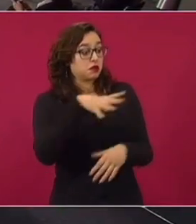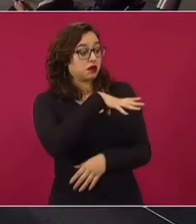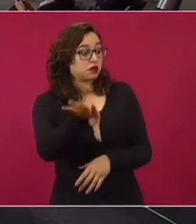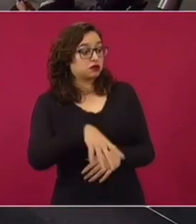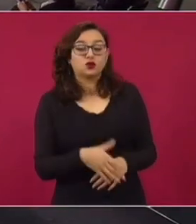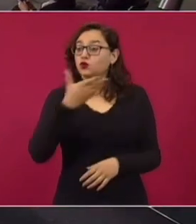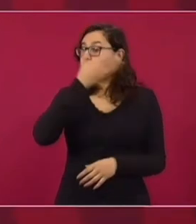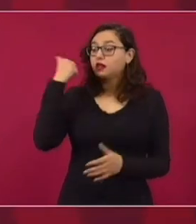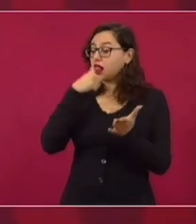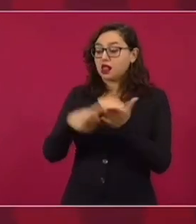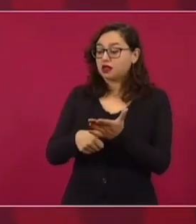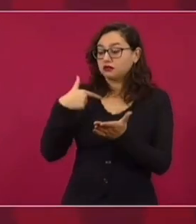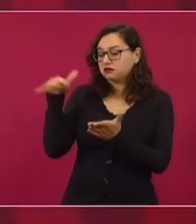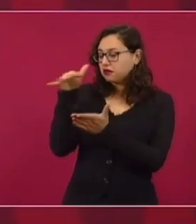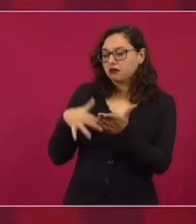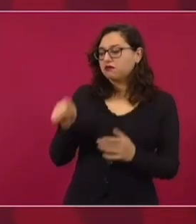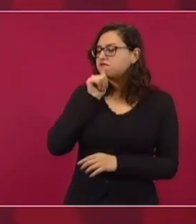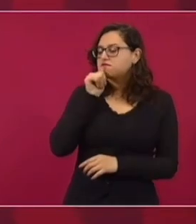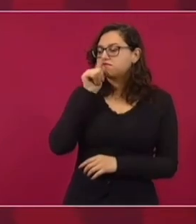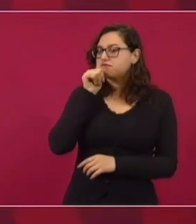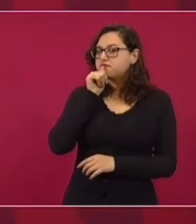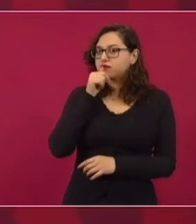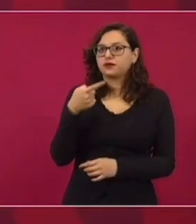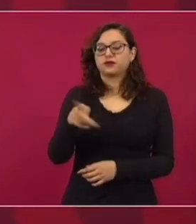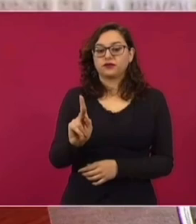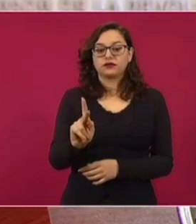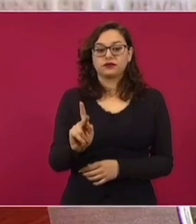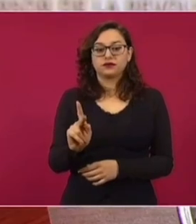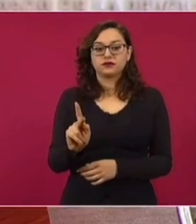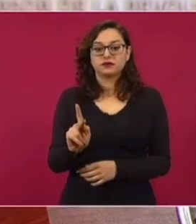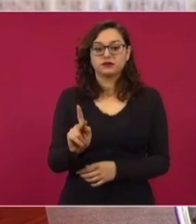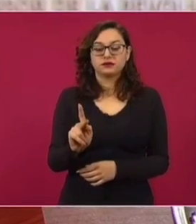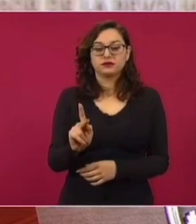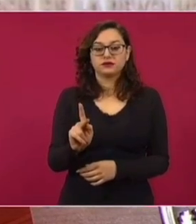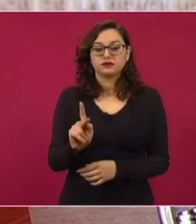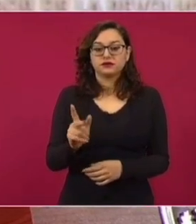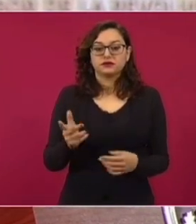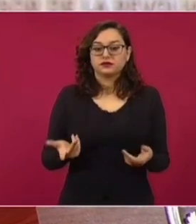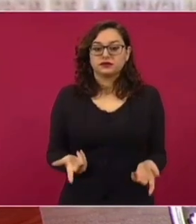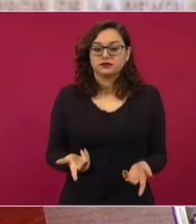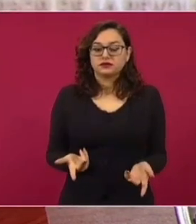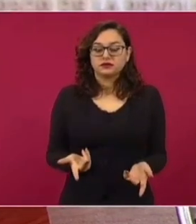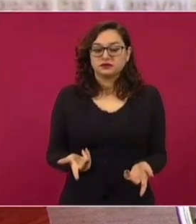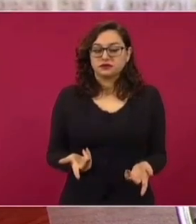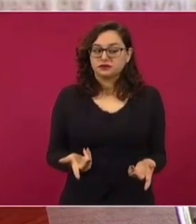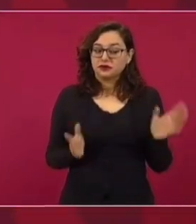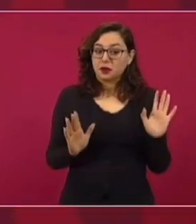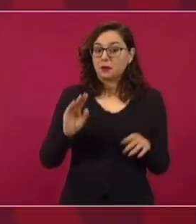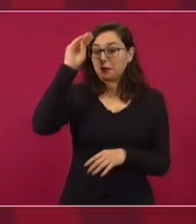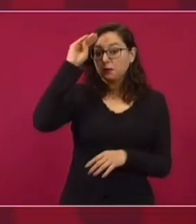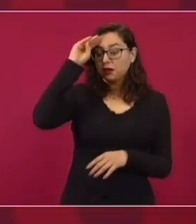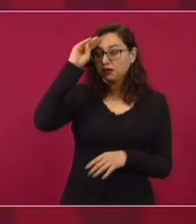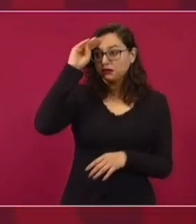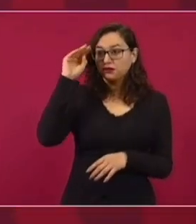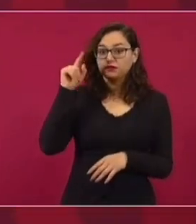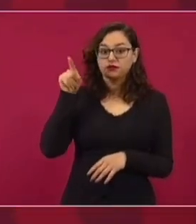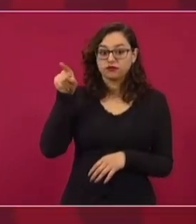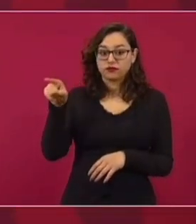no conozco la carta, pero no creo yo que por